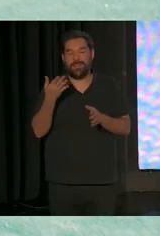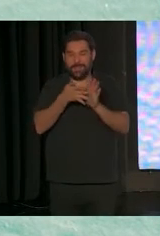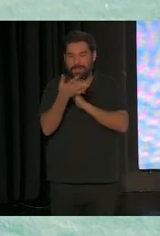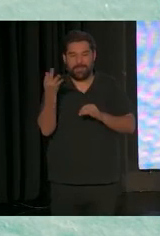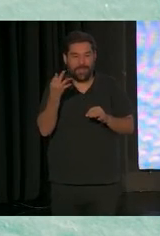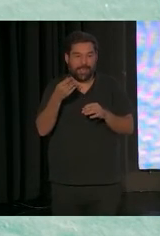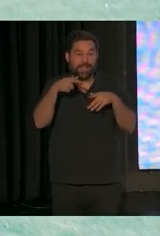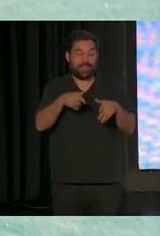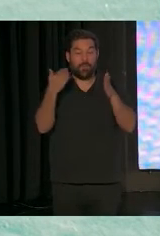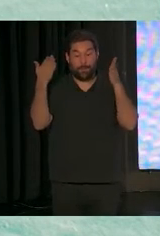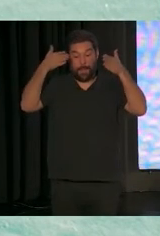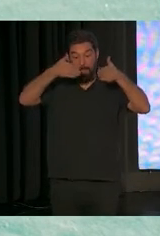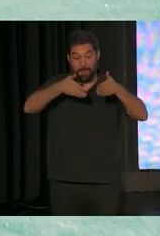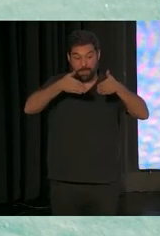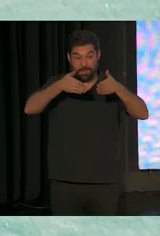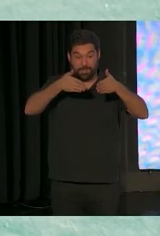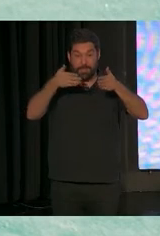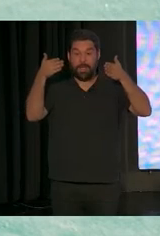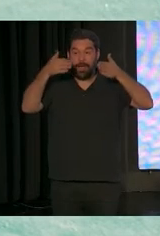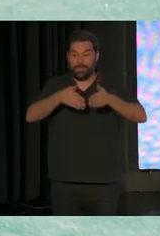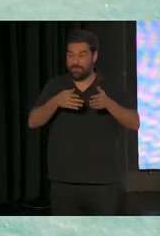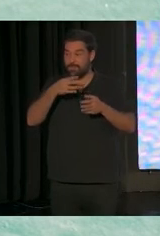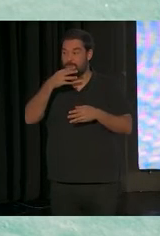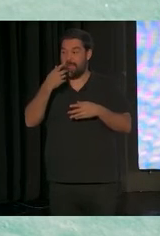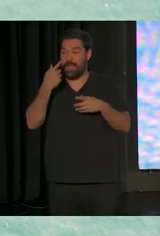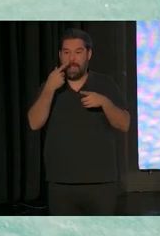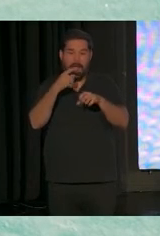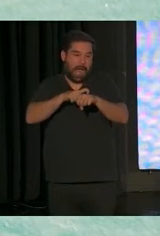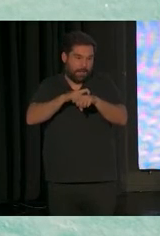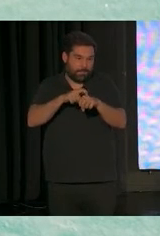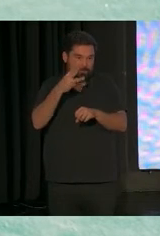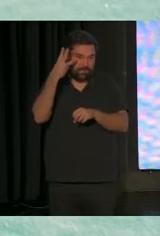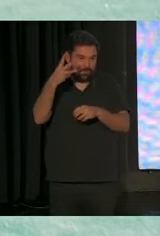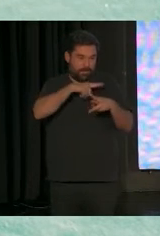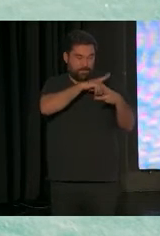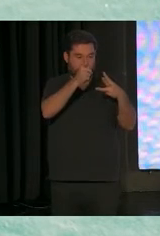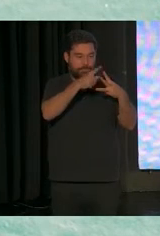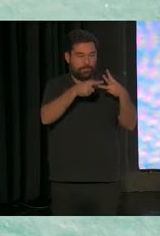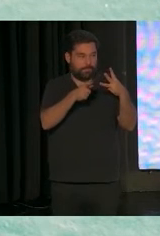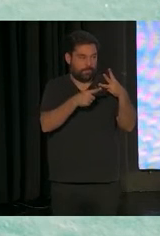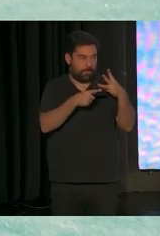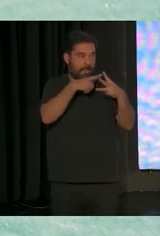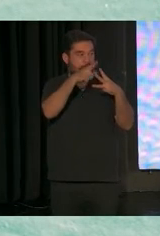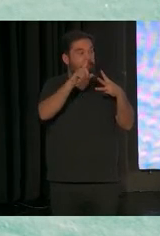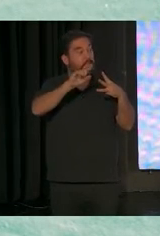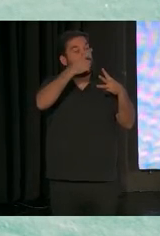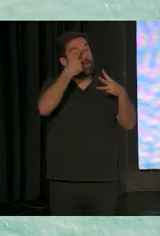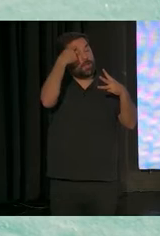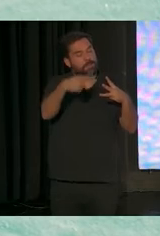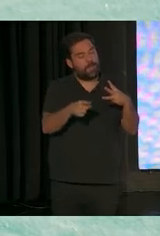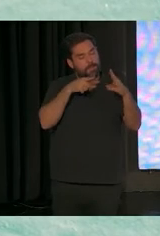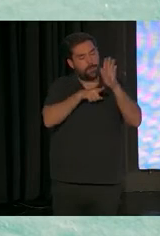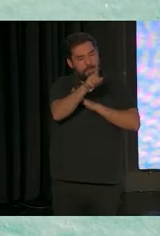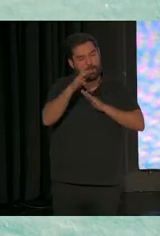centrarnos en tres cosas. Hay que saber, lo primero, cómo ellos ya saben promover el